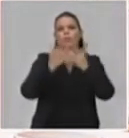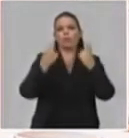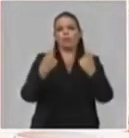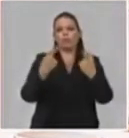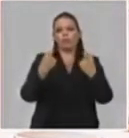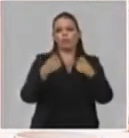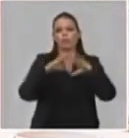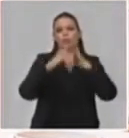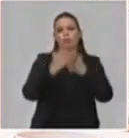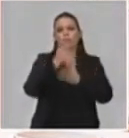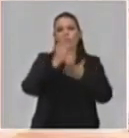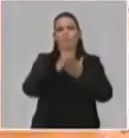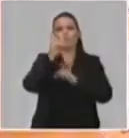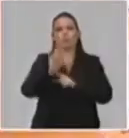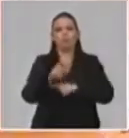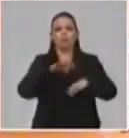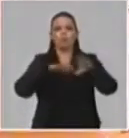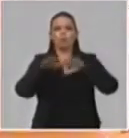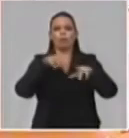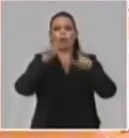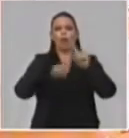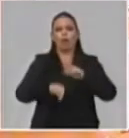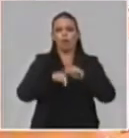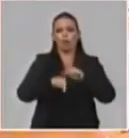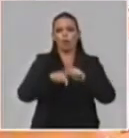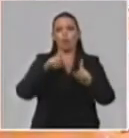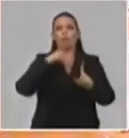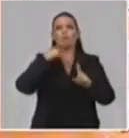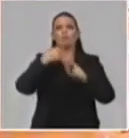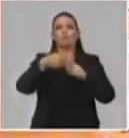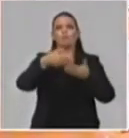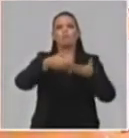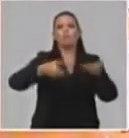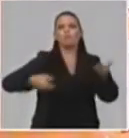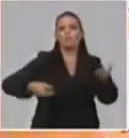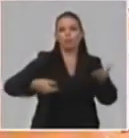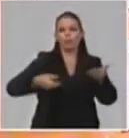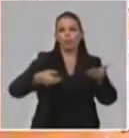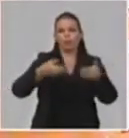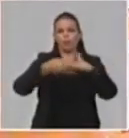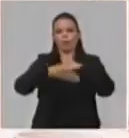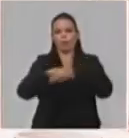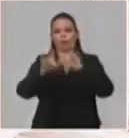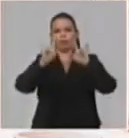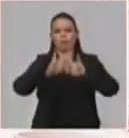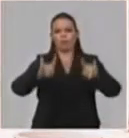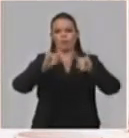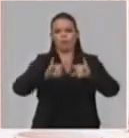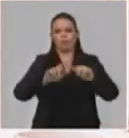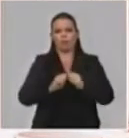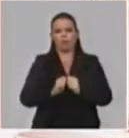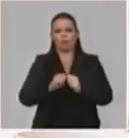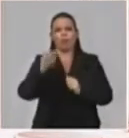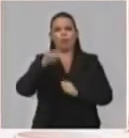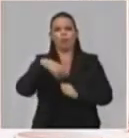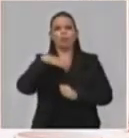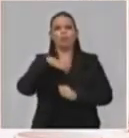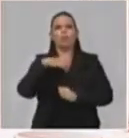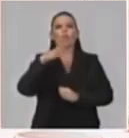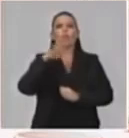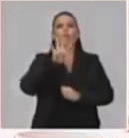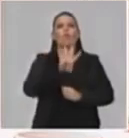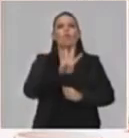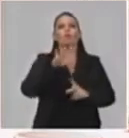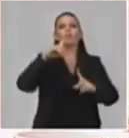para los exámenes de ingreso. También, bueno, desarrollamos en esta etapa cuatro turnos de clases para noveno grado, fue una